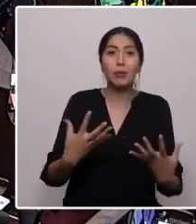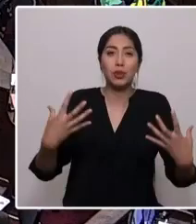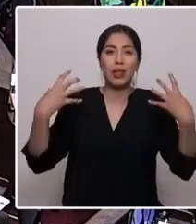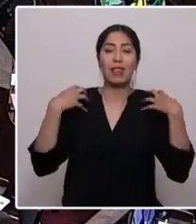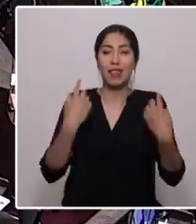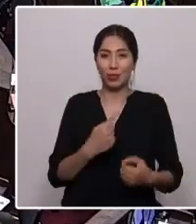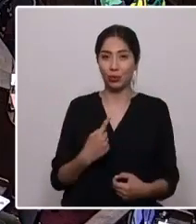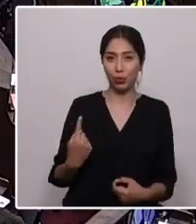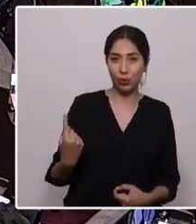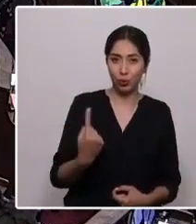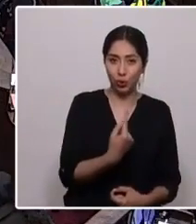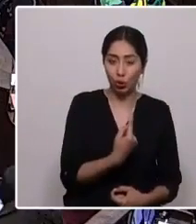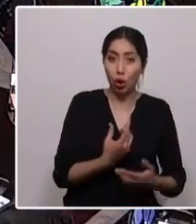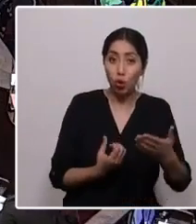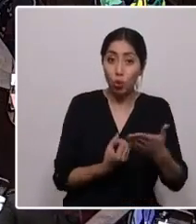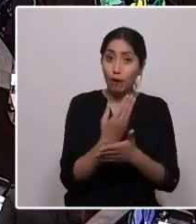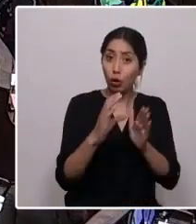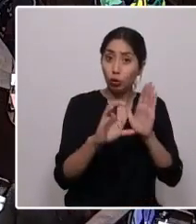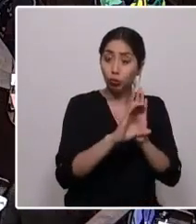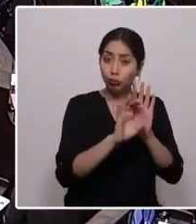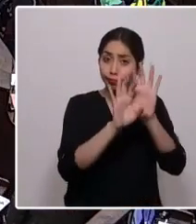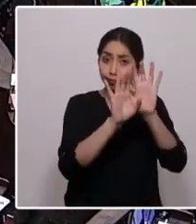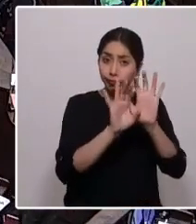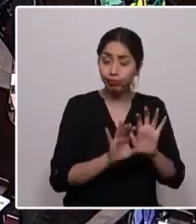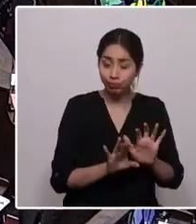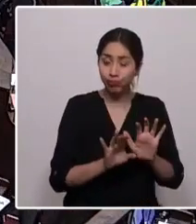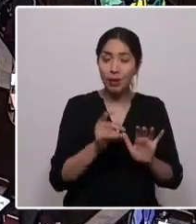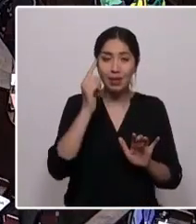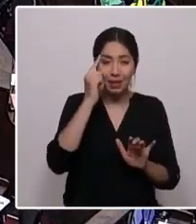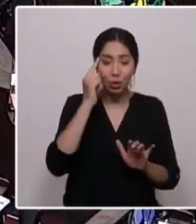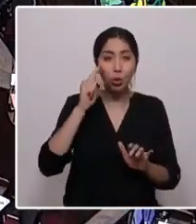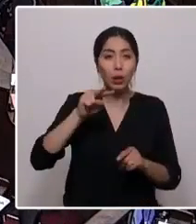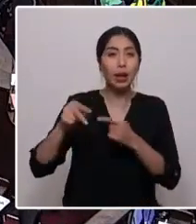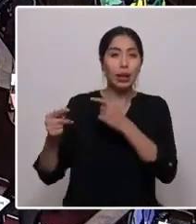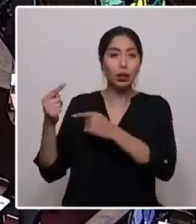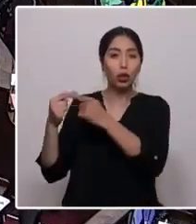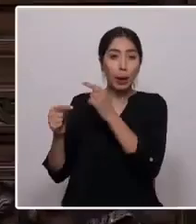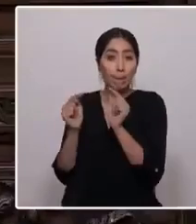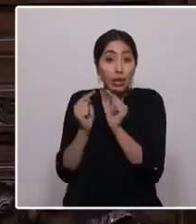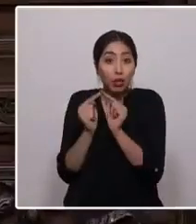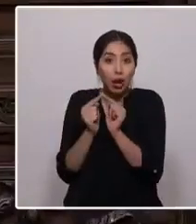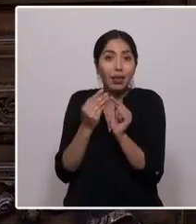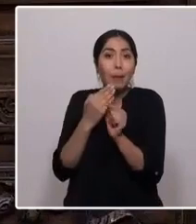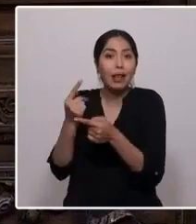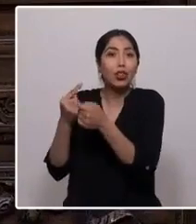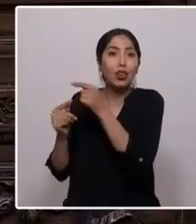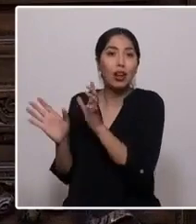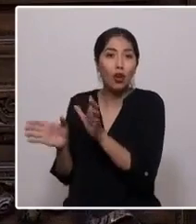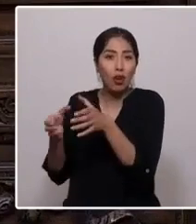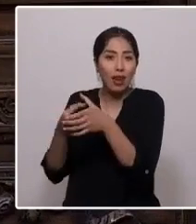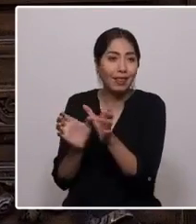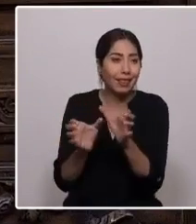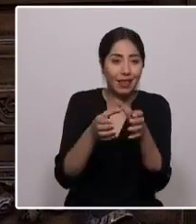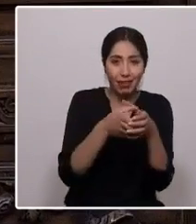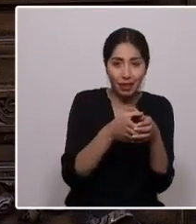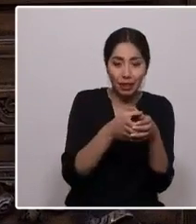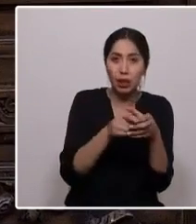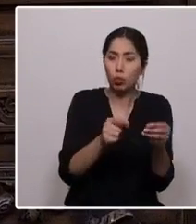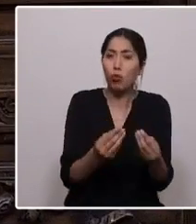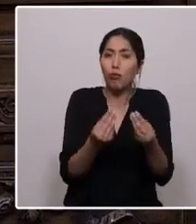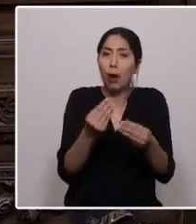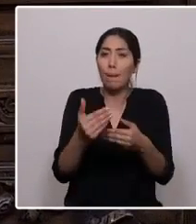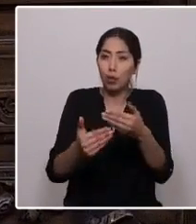Crearemos la nueva Carta Magna desde nuestras historias personales y colectivas, lo que enriquece el proceso gracias a las